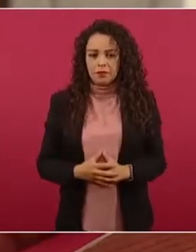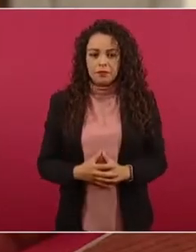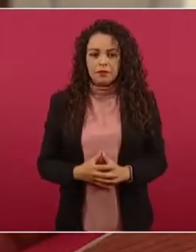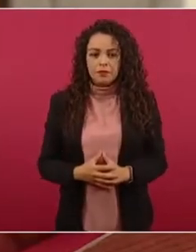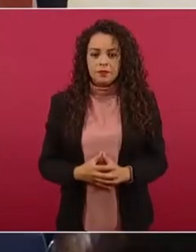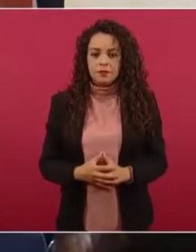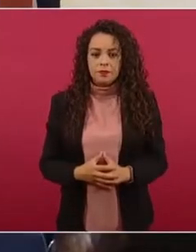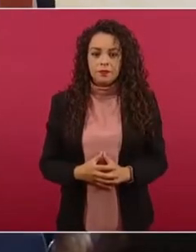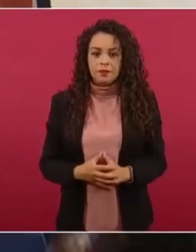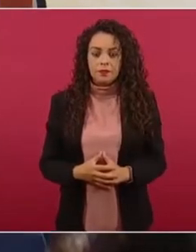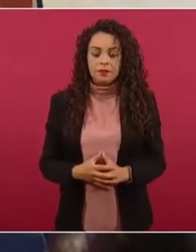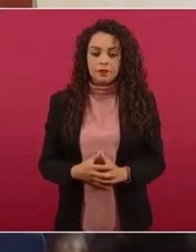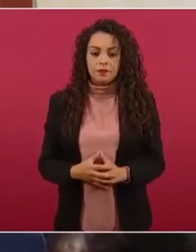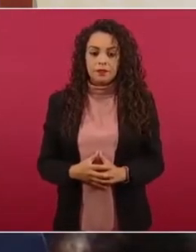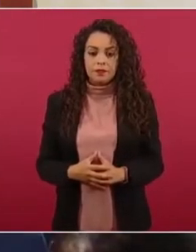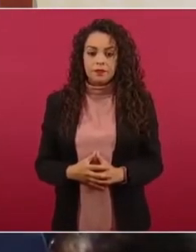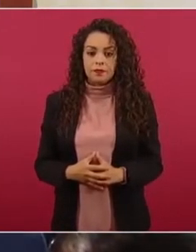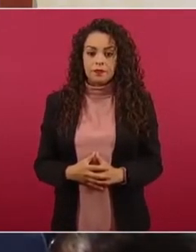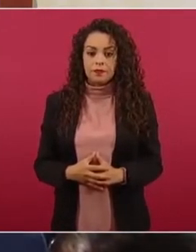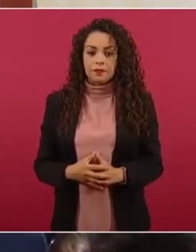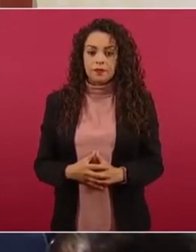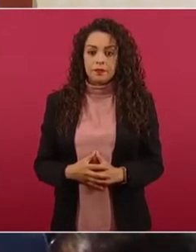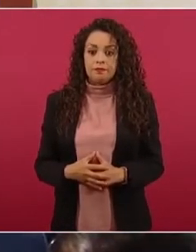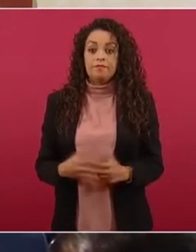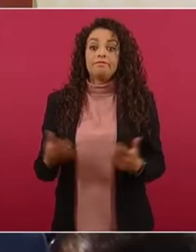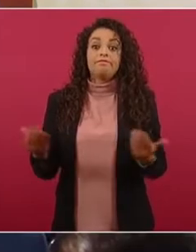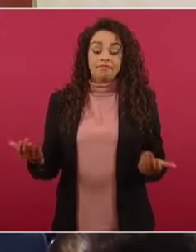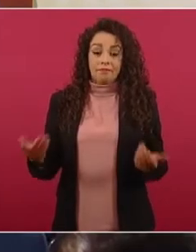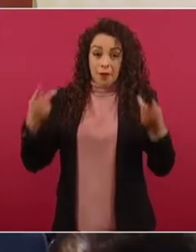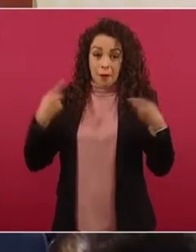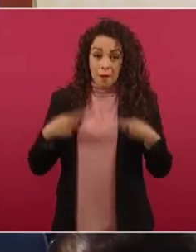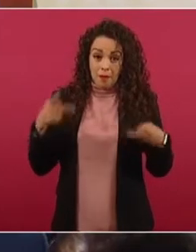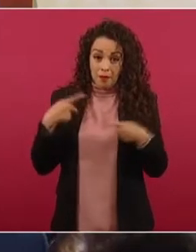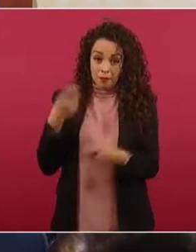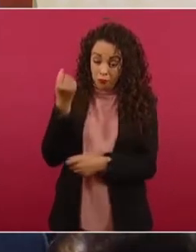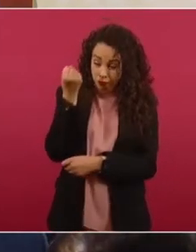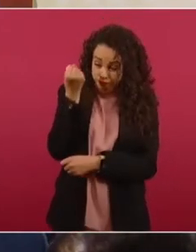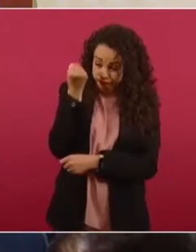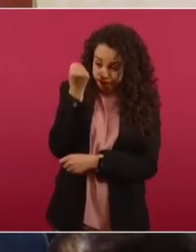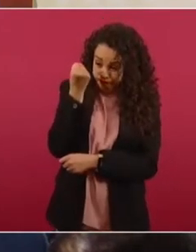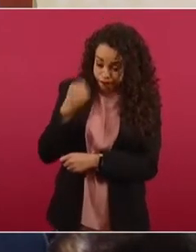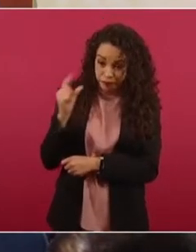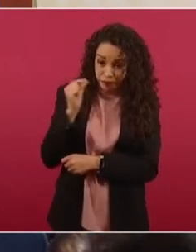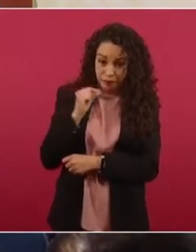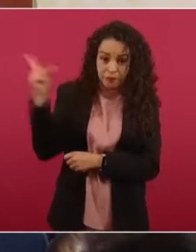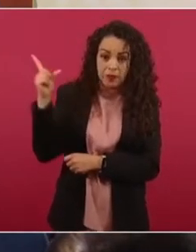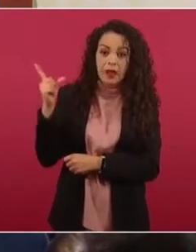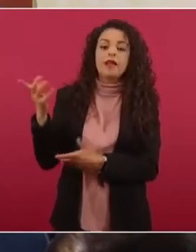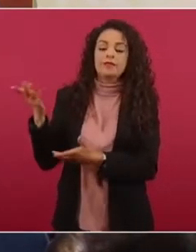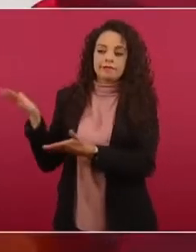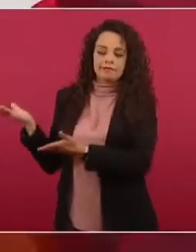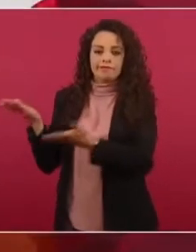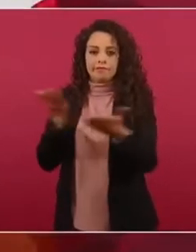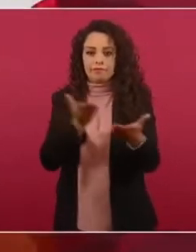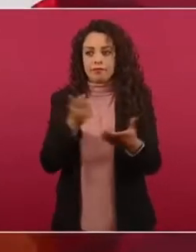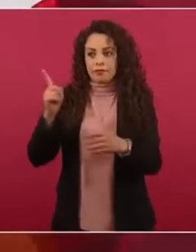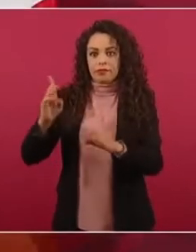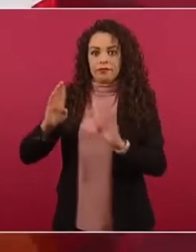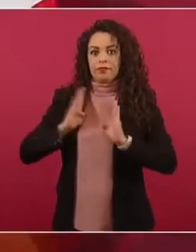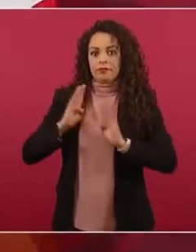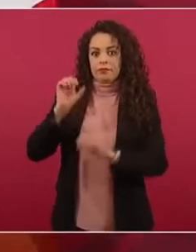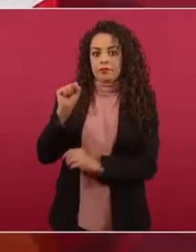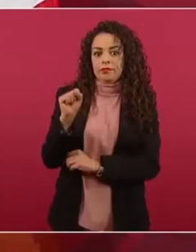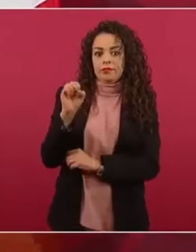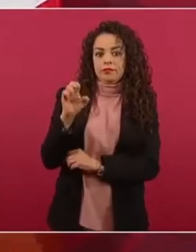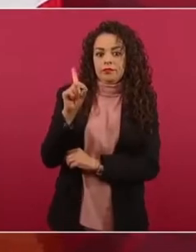tuvimos que mandar expertos de la Secretaría de la Defensa para